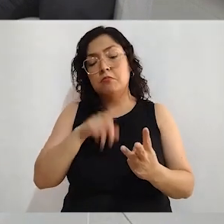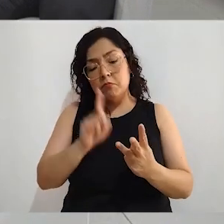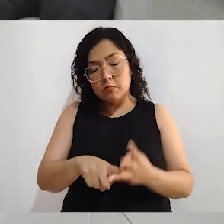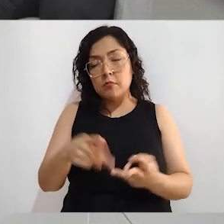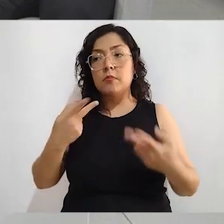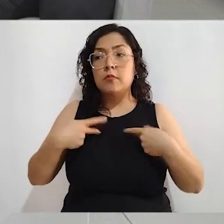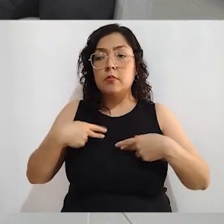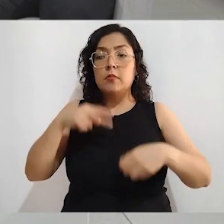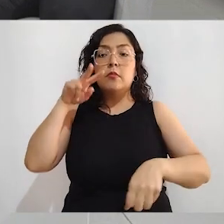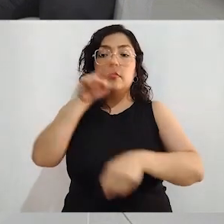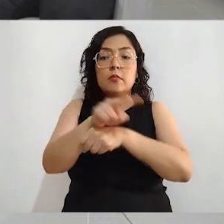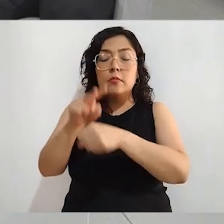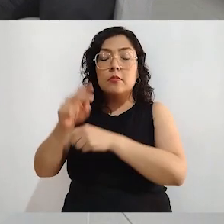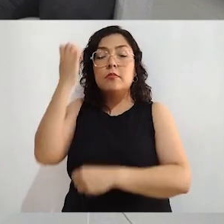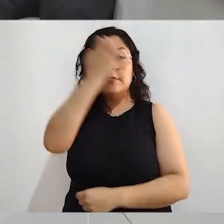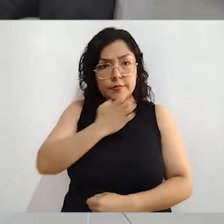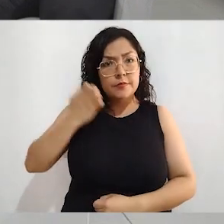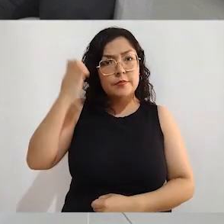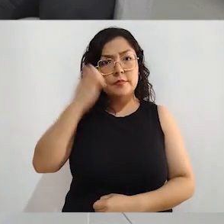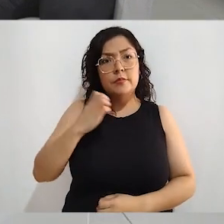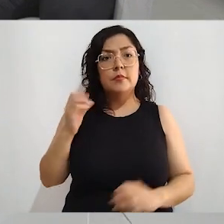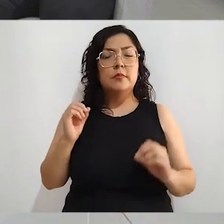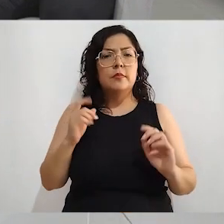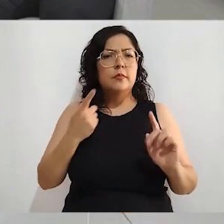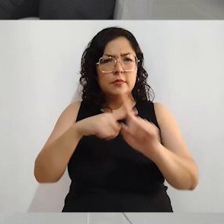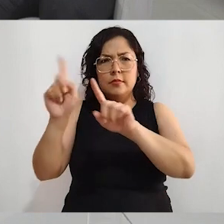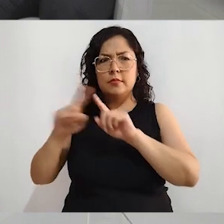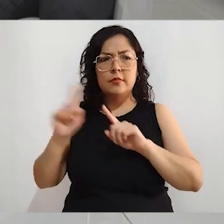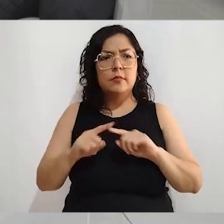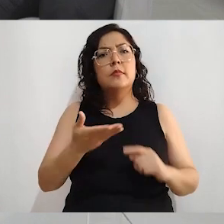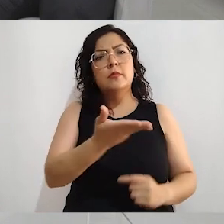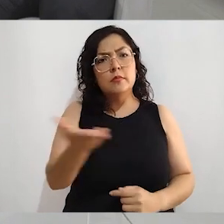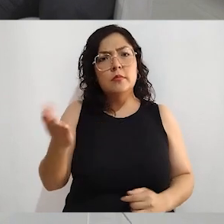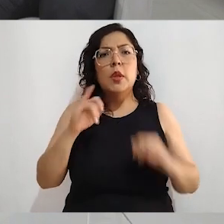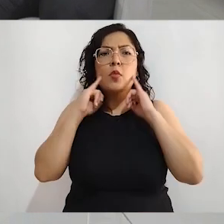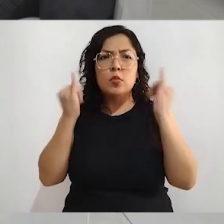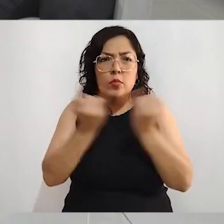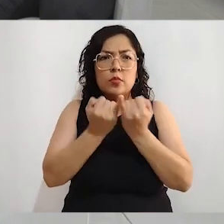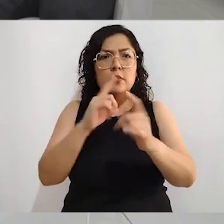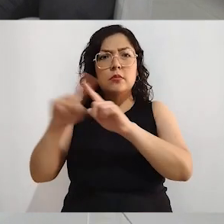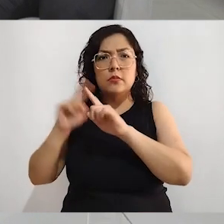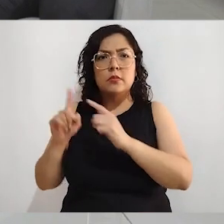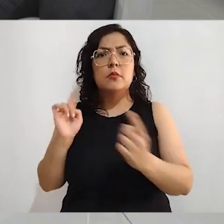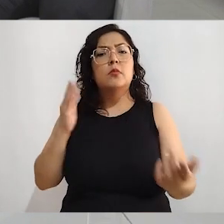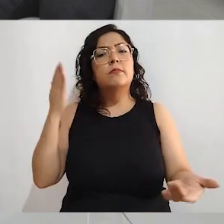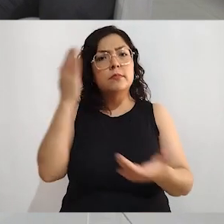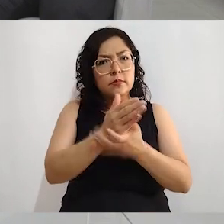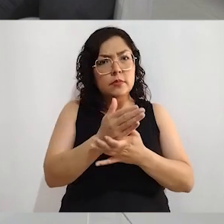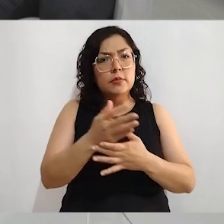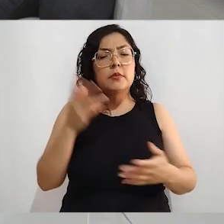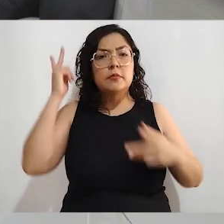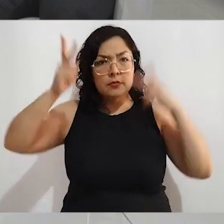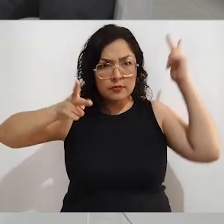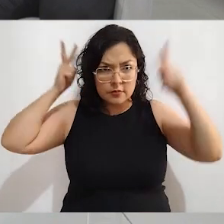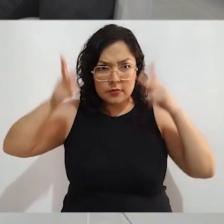electorales. Acérquense a las juntas distritales del INE, a los comités municipales electorales, en las páginas de internet de